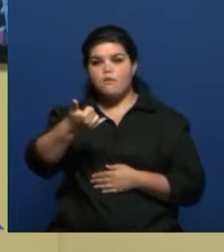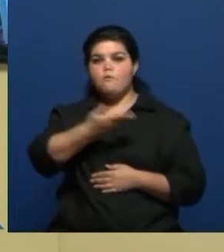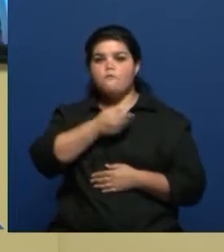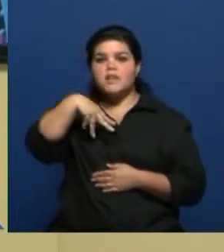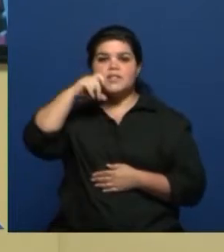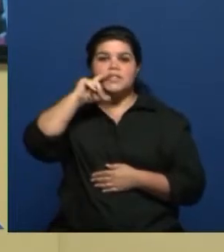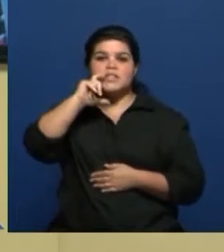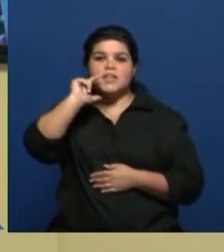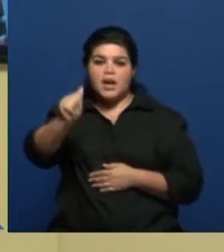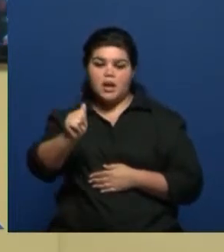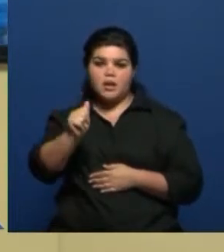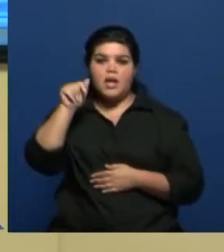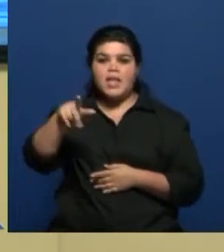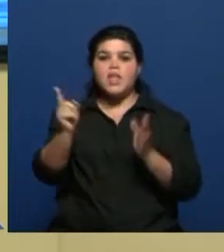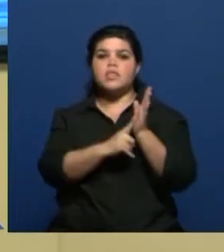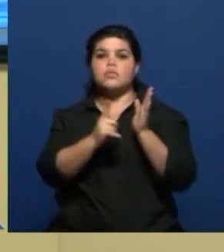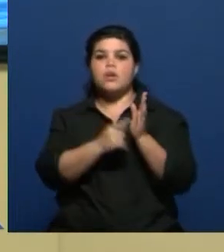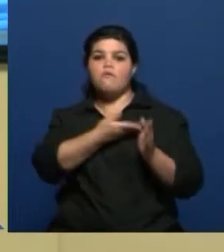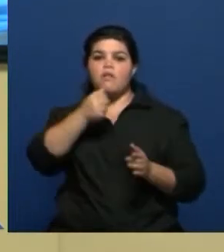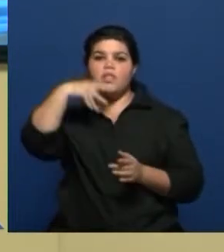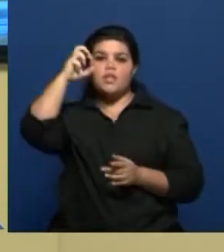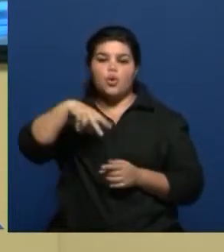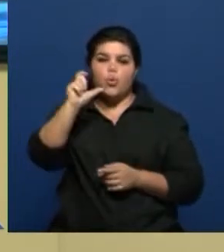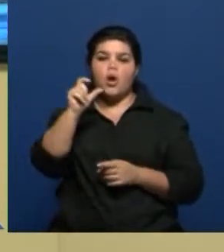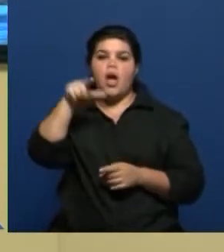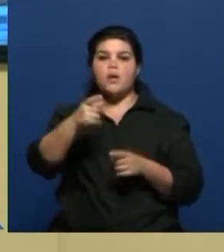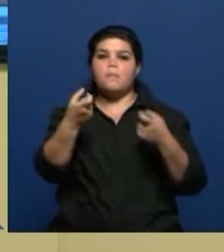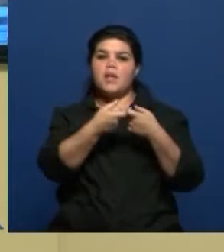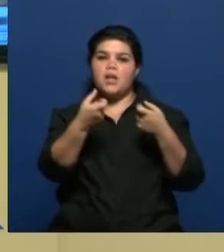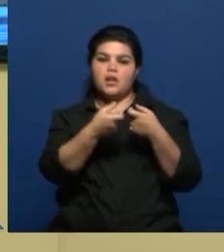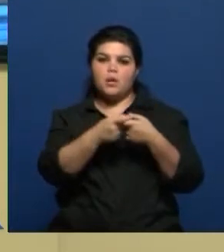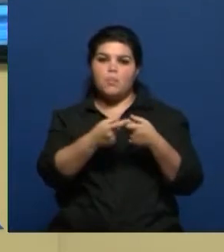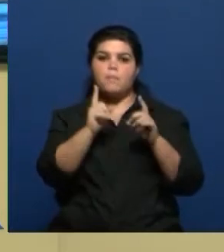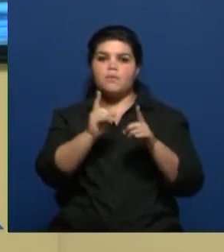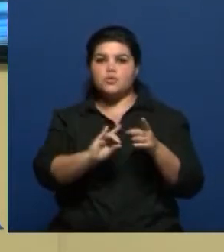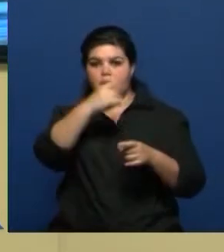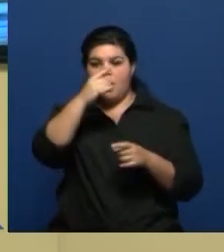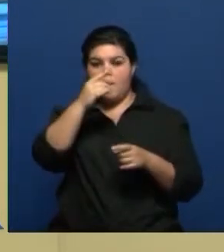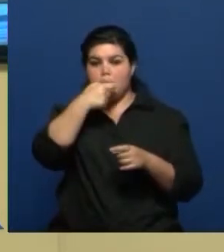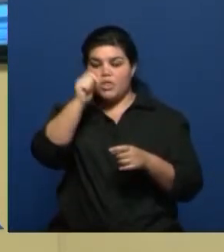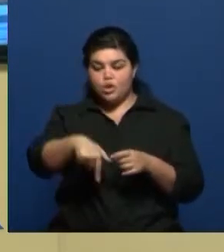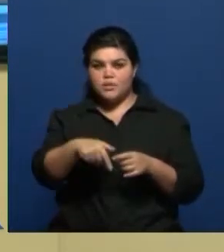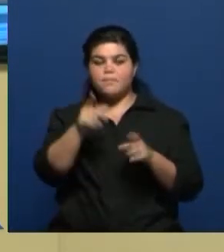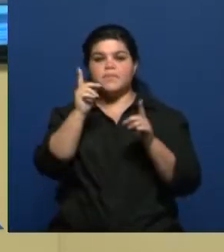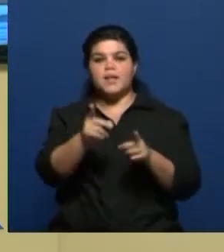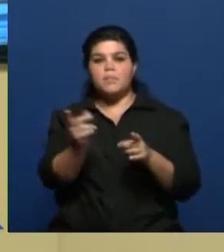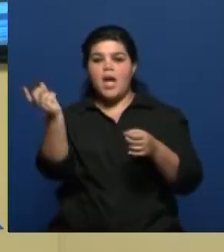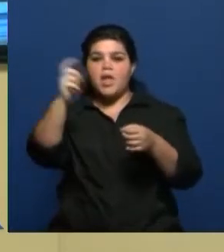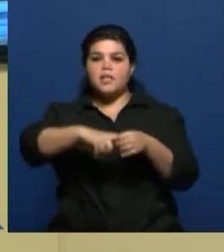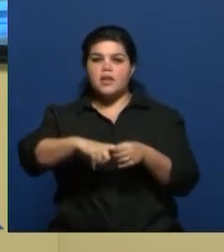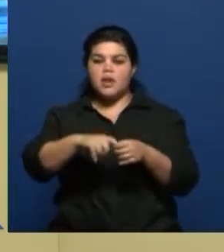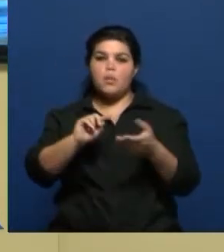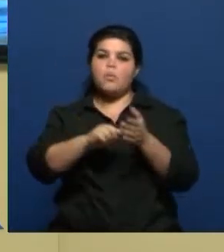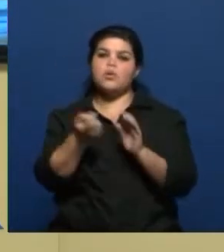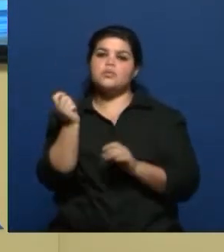Staiti, ella es la titular de FADIUNC, gremio que nuclea a docentes en la provincia de Mendoza y que adhiere en la paritaria a lo que realiza en